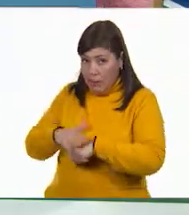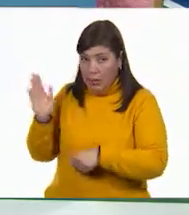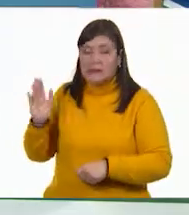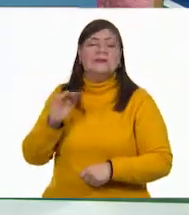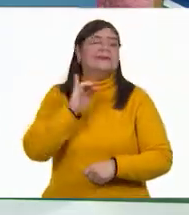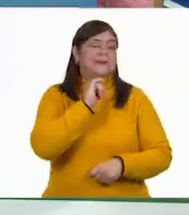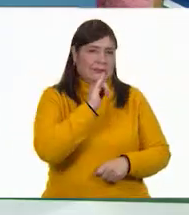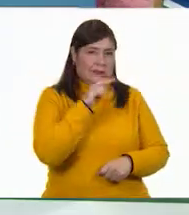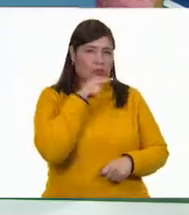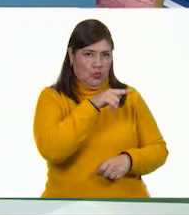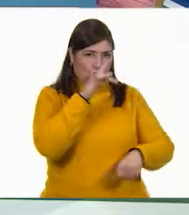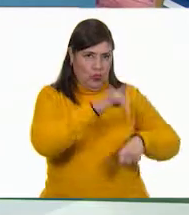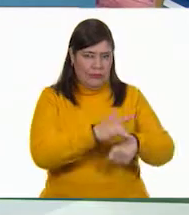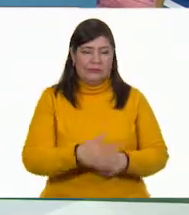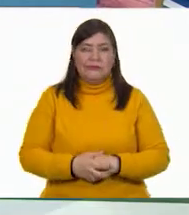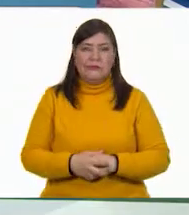más? Por supuesto. Claro que sí. Te toca.